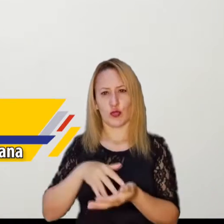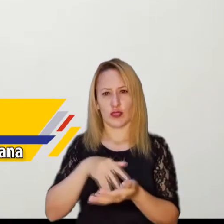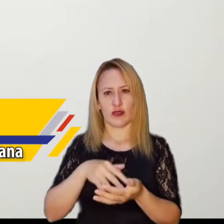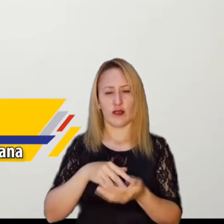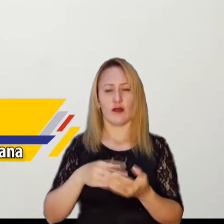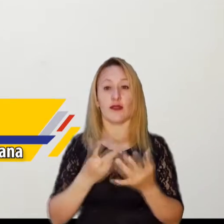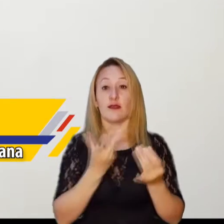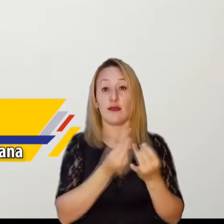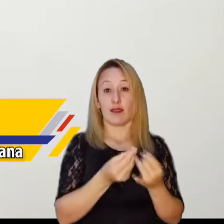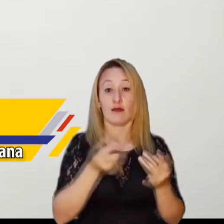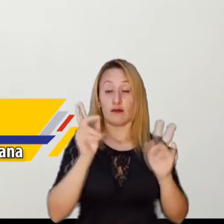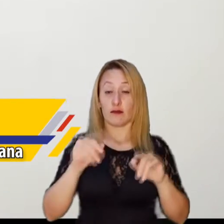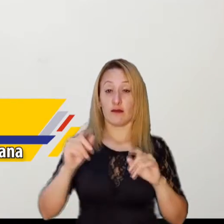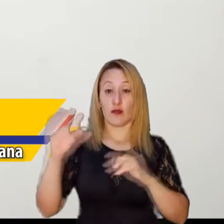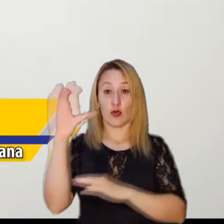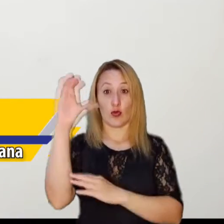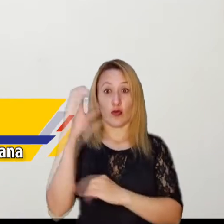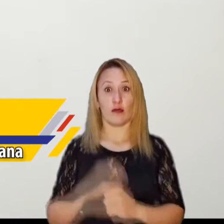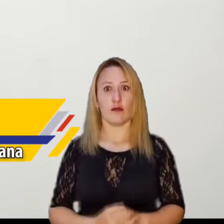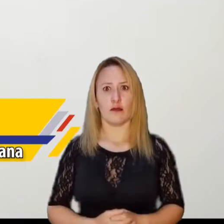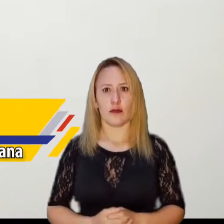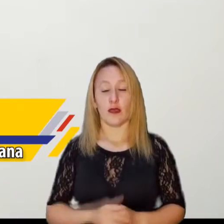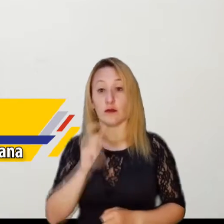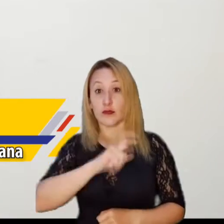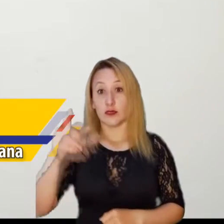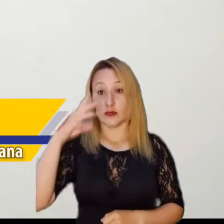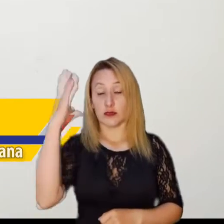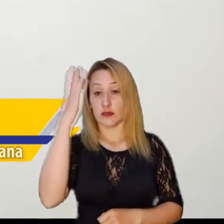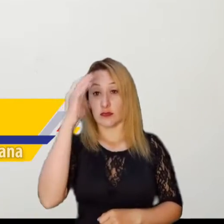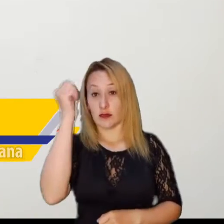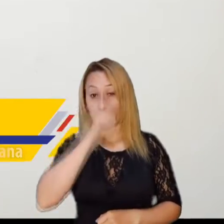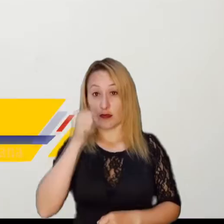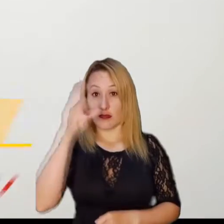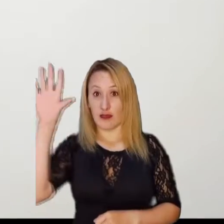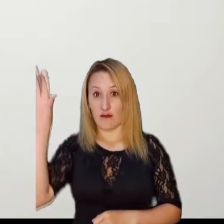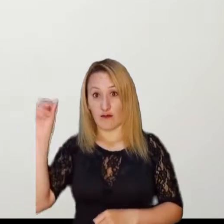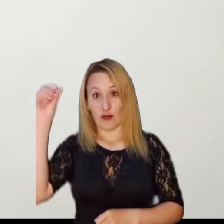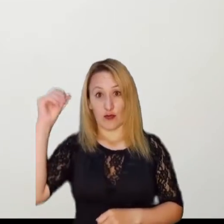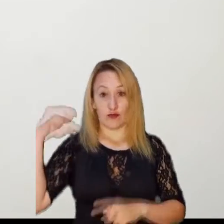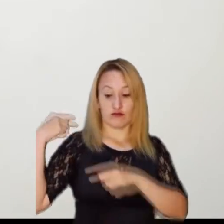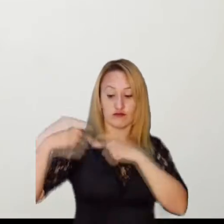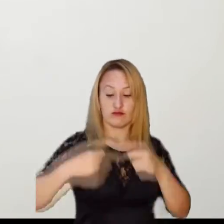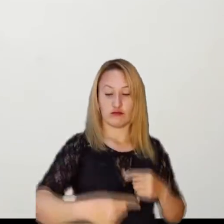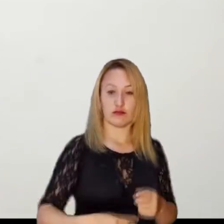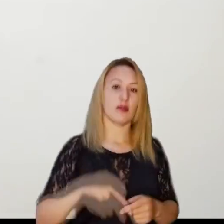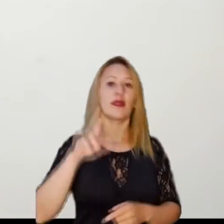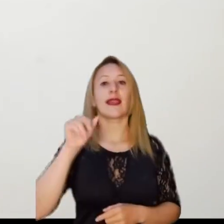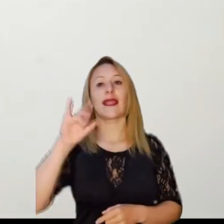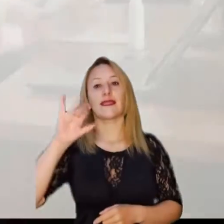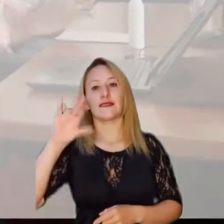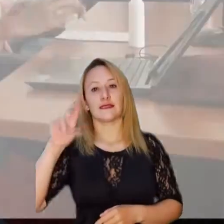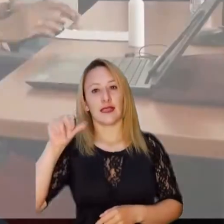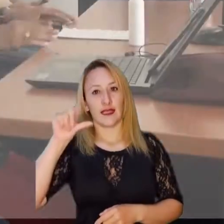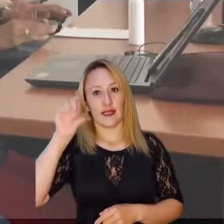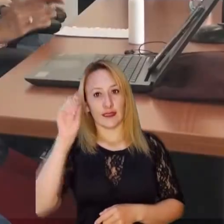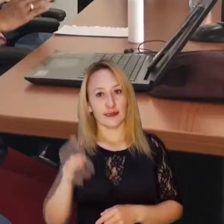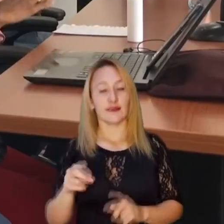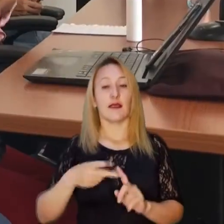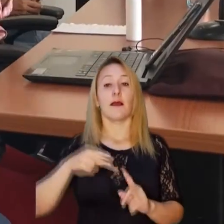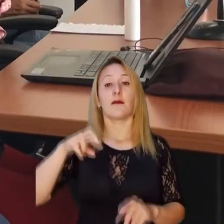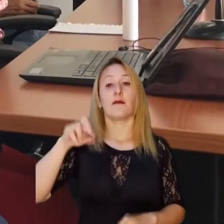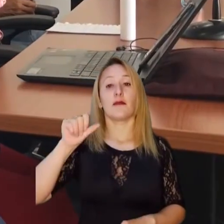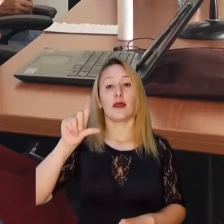por el trabajo que realiza en pro de las poblaciones menos favorecidas, en pro de los grupos étnicos de Colombia, en pro de los